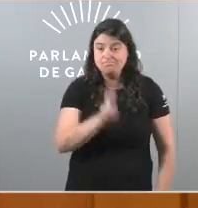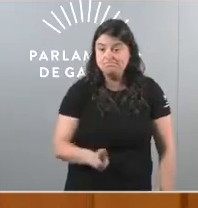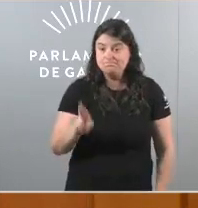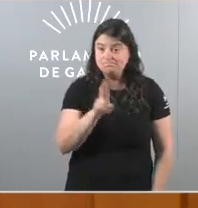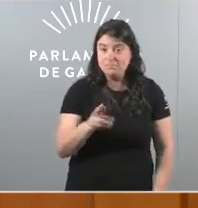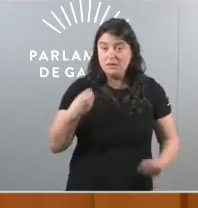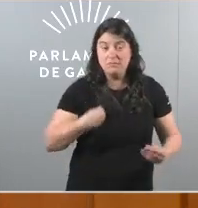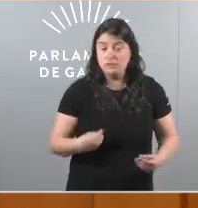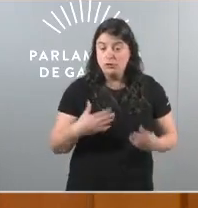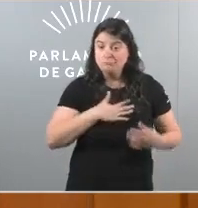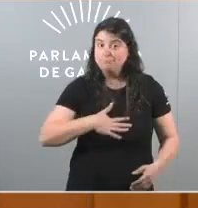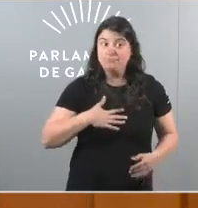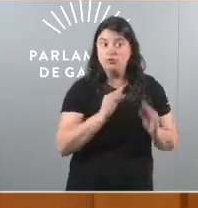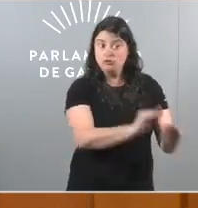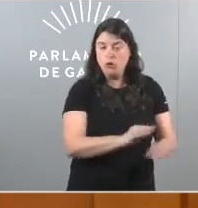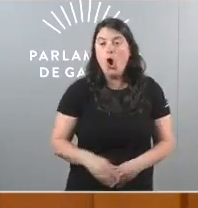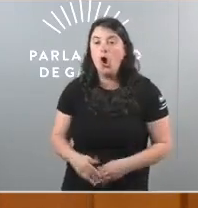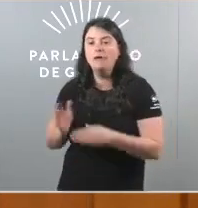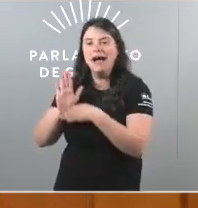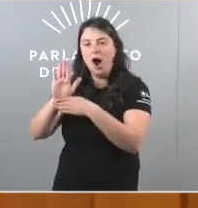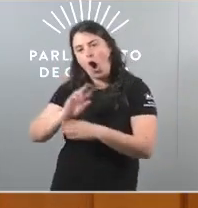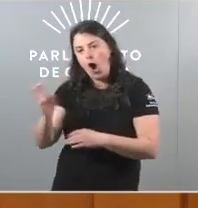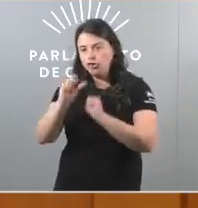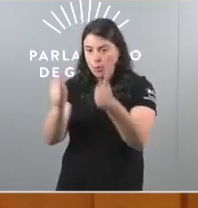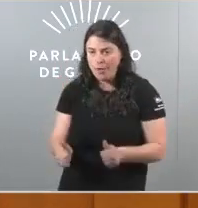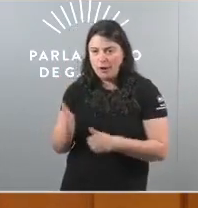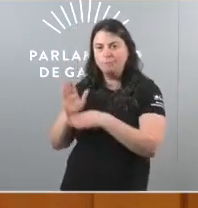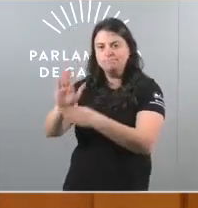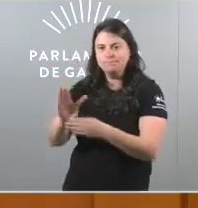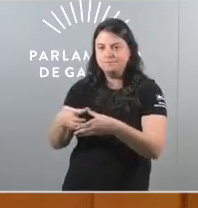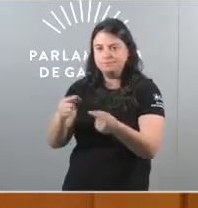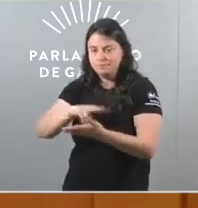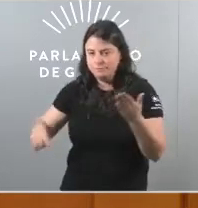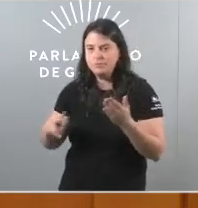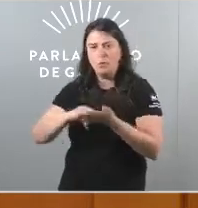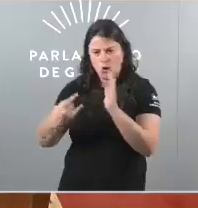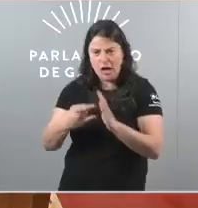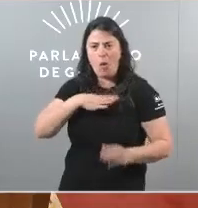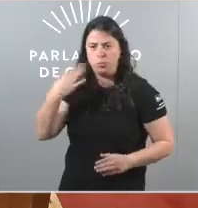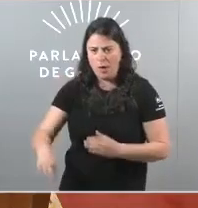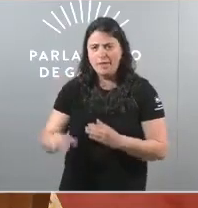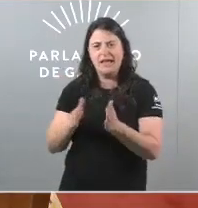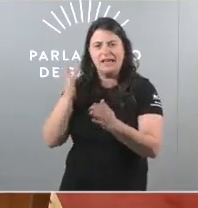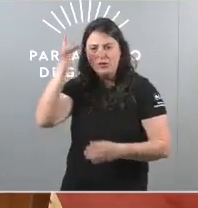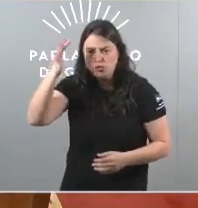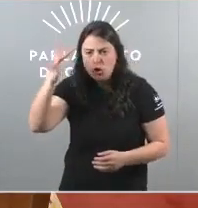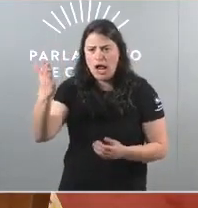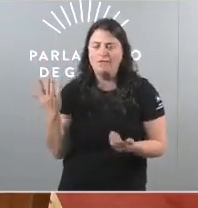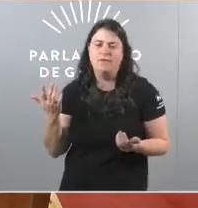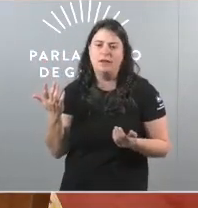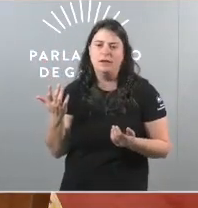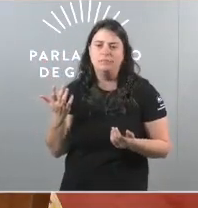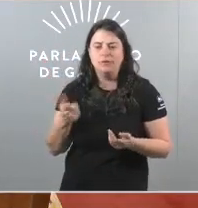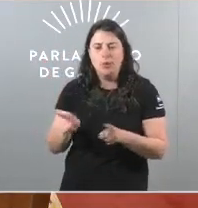autocompracencia e o modelo que representamos desde o BNG un proxecto solvente ilusionante e desde a